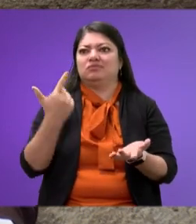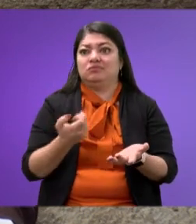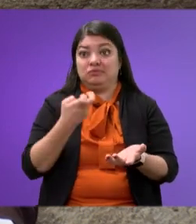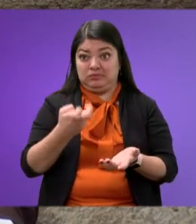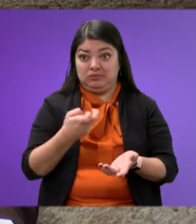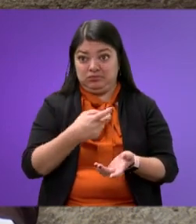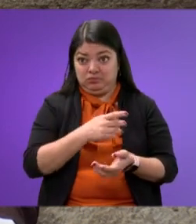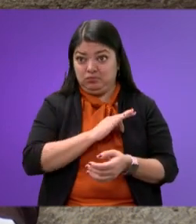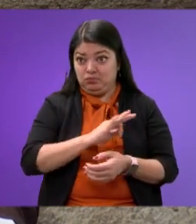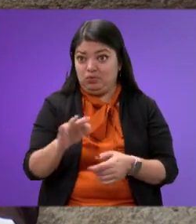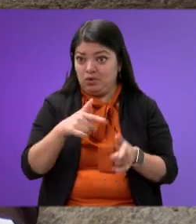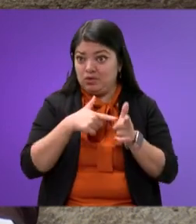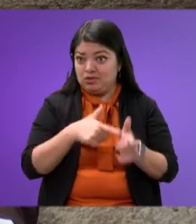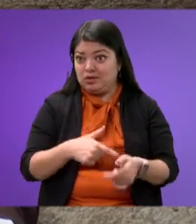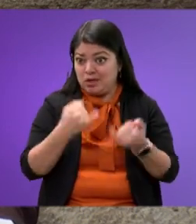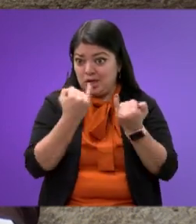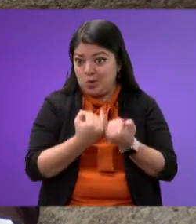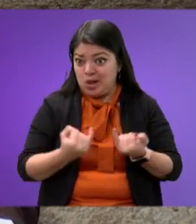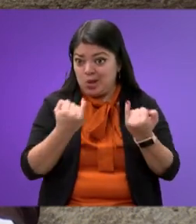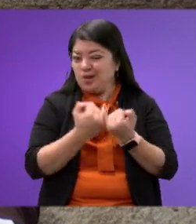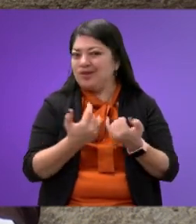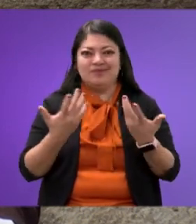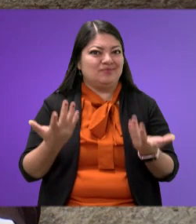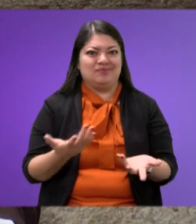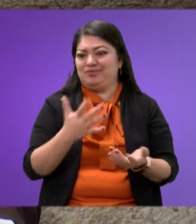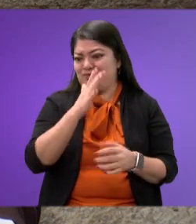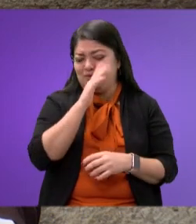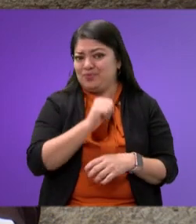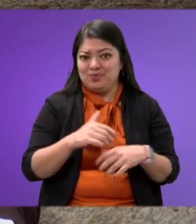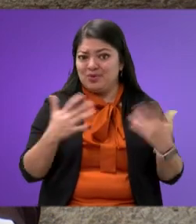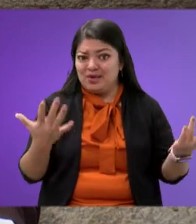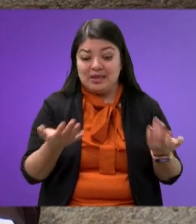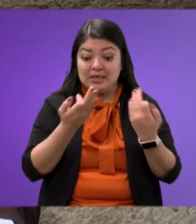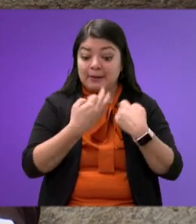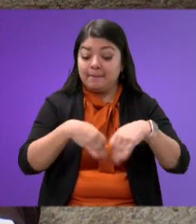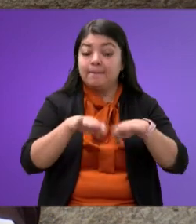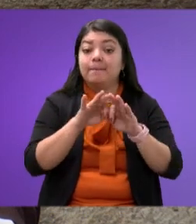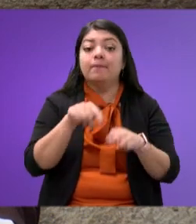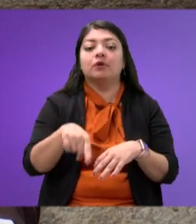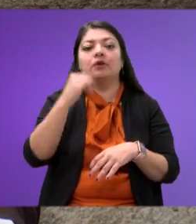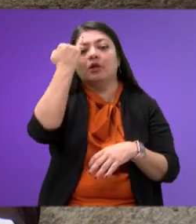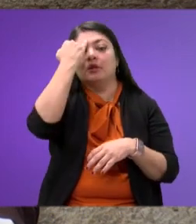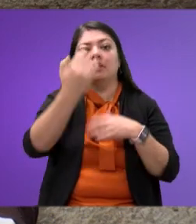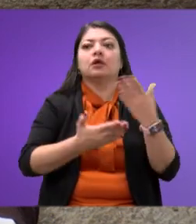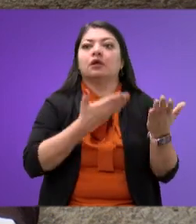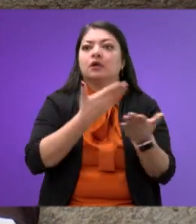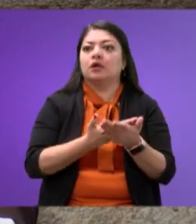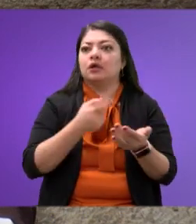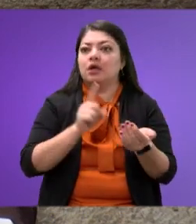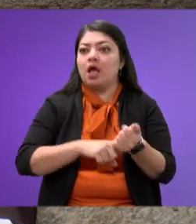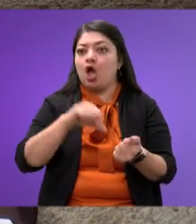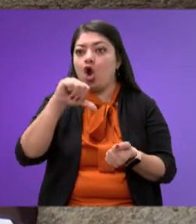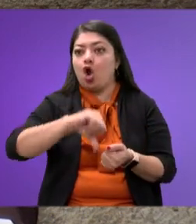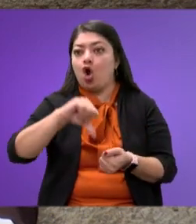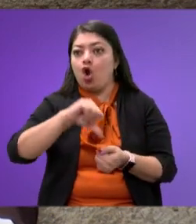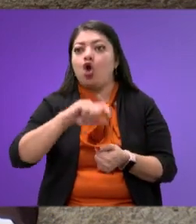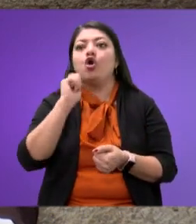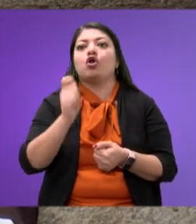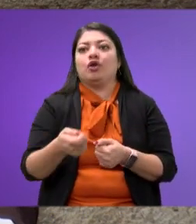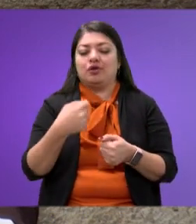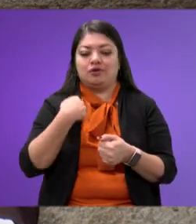continuar así? Es importante mencionar que esta iniciativa que hoy estamos